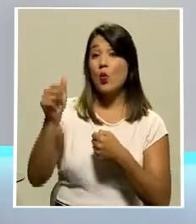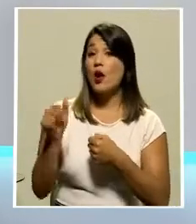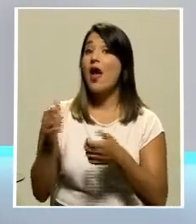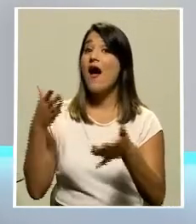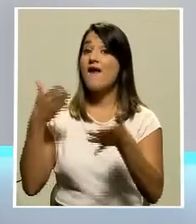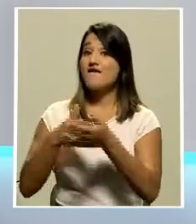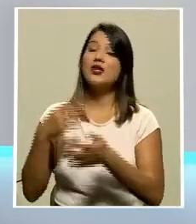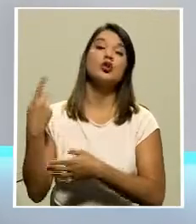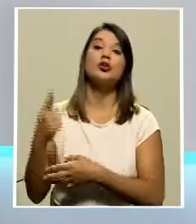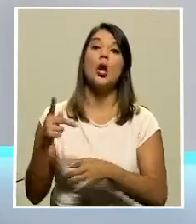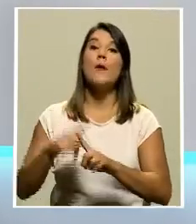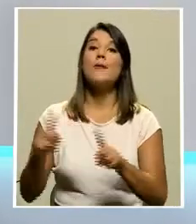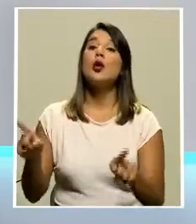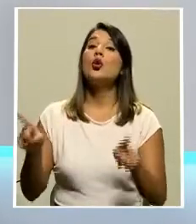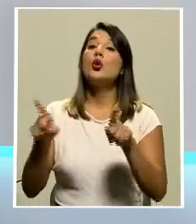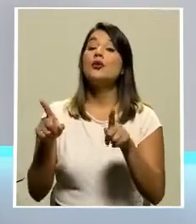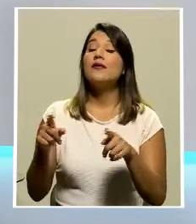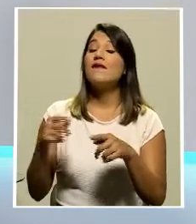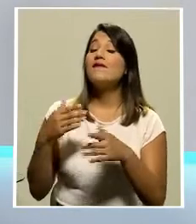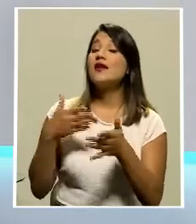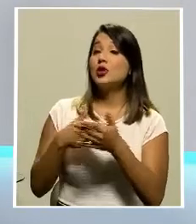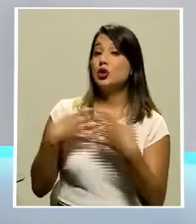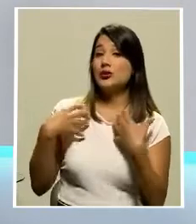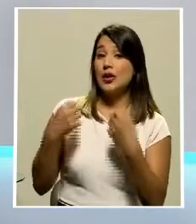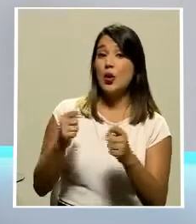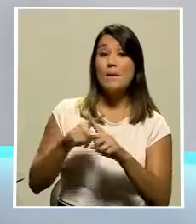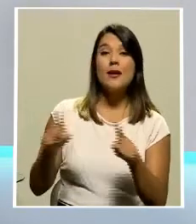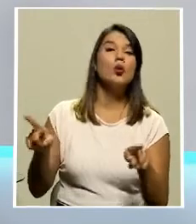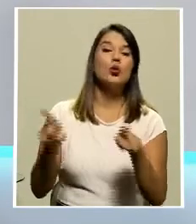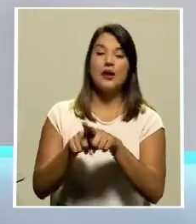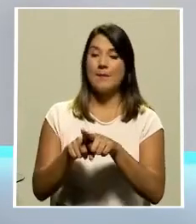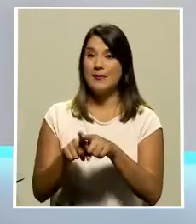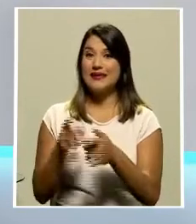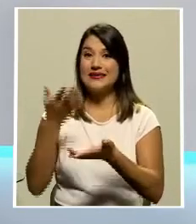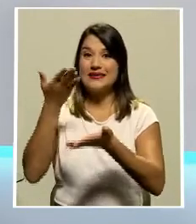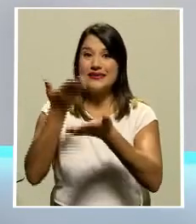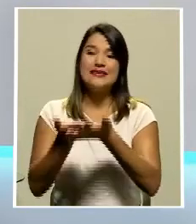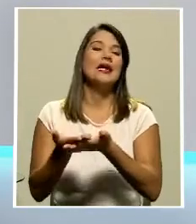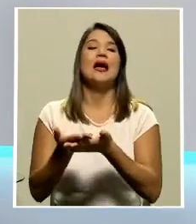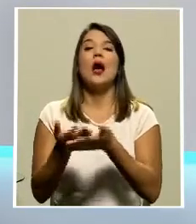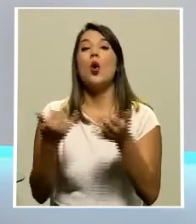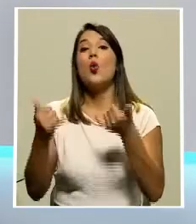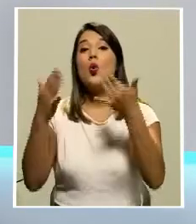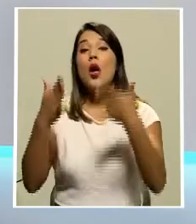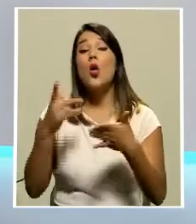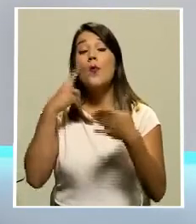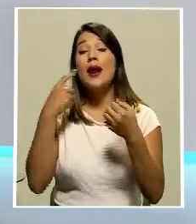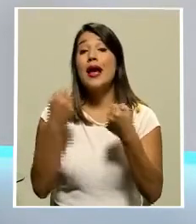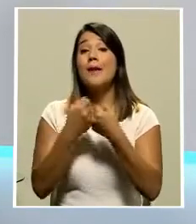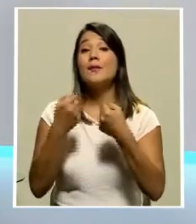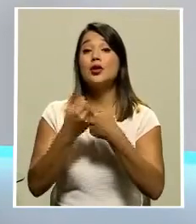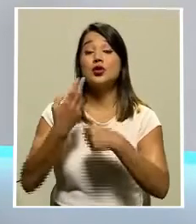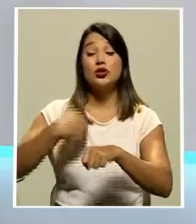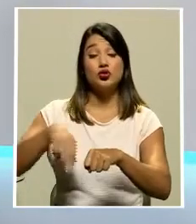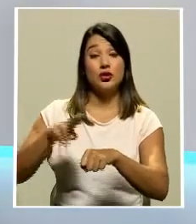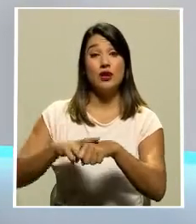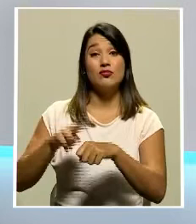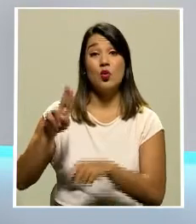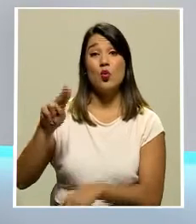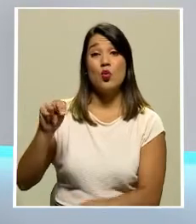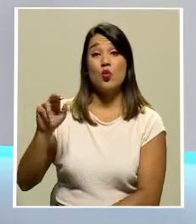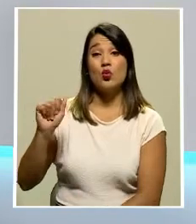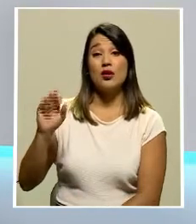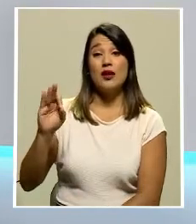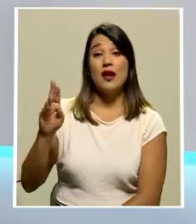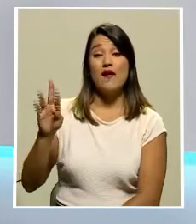también el regreso de público a los estadios para el campeonato nacional. La UNAFUD se mostró molesta y decepcionada por dicha